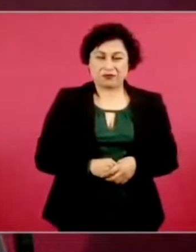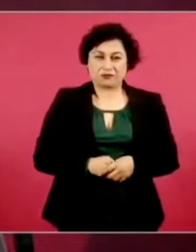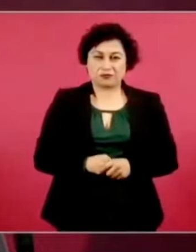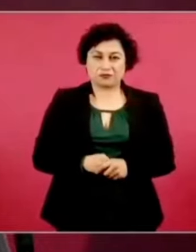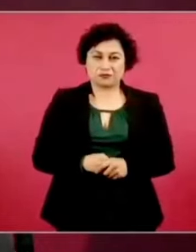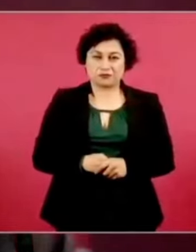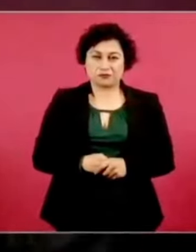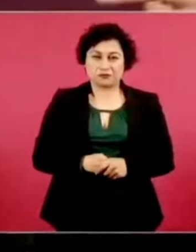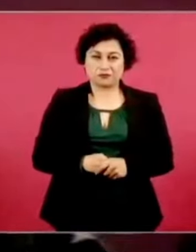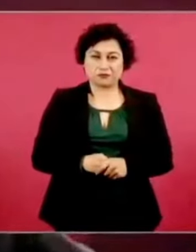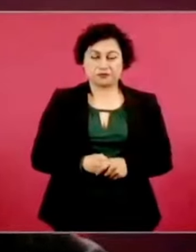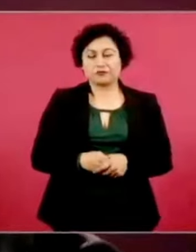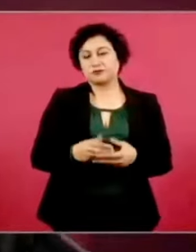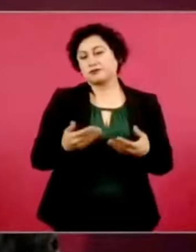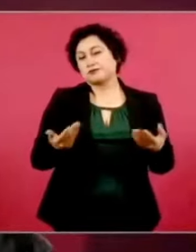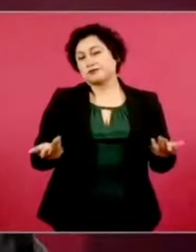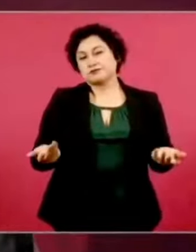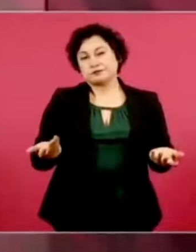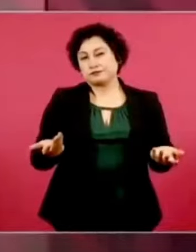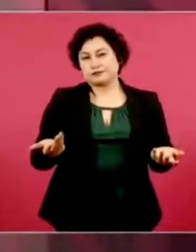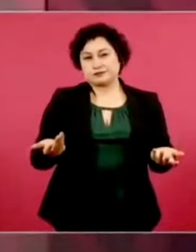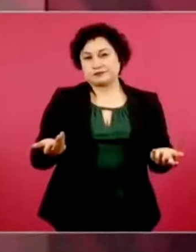son ya aspiracionistas.